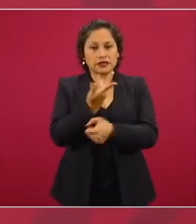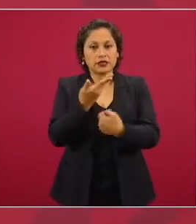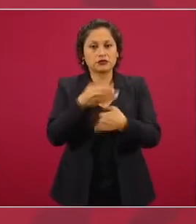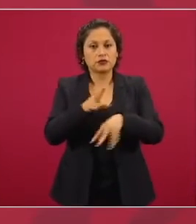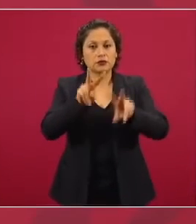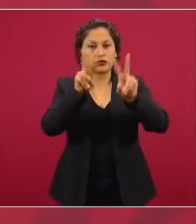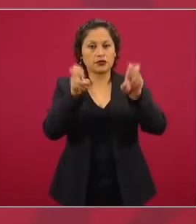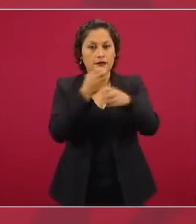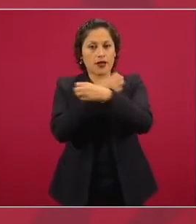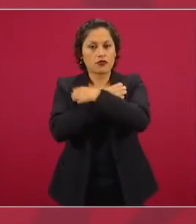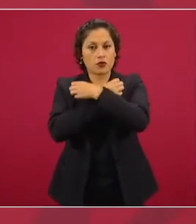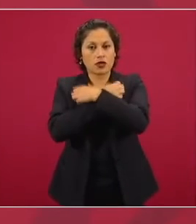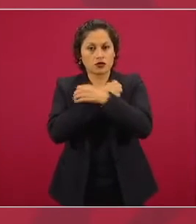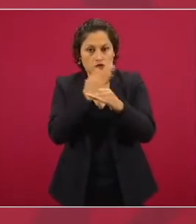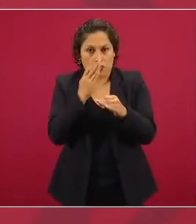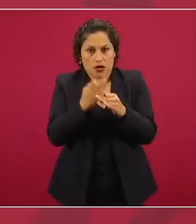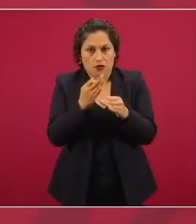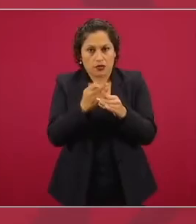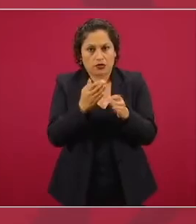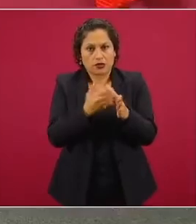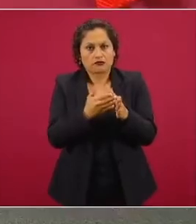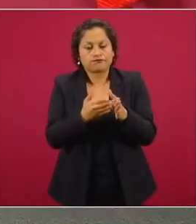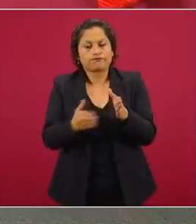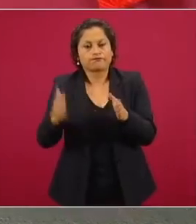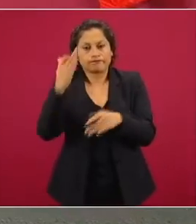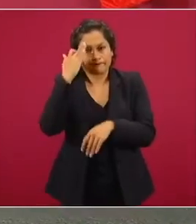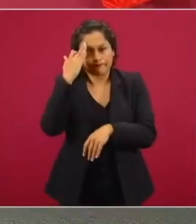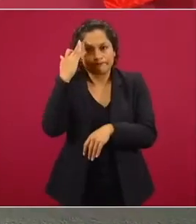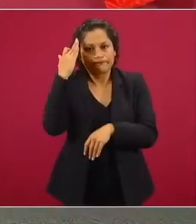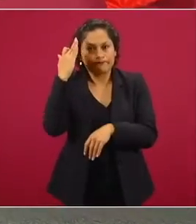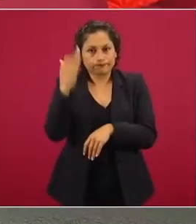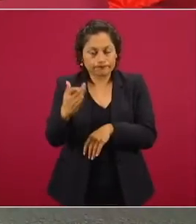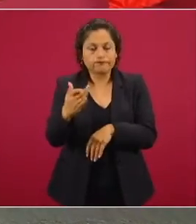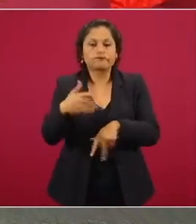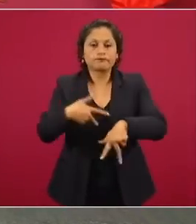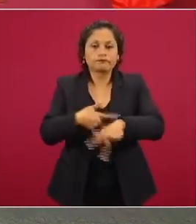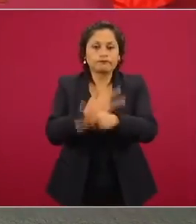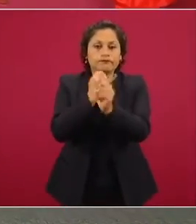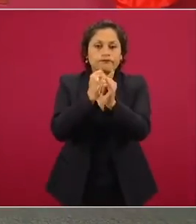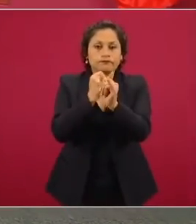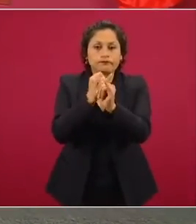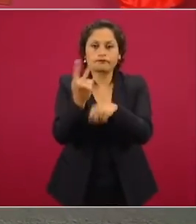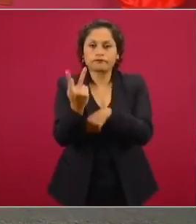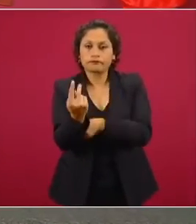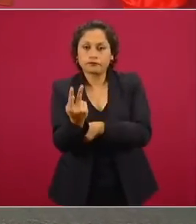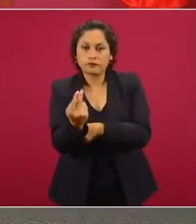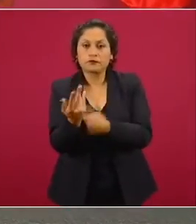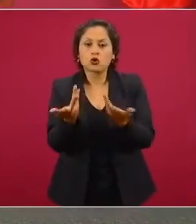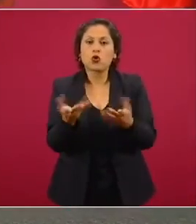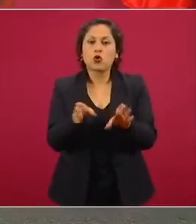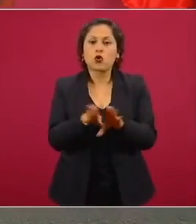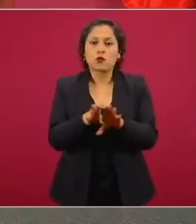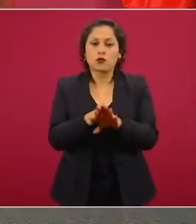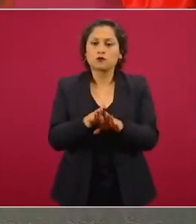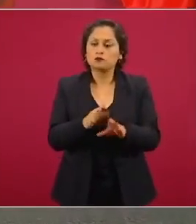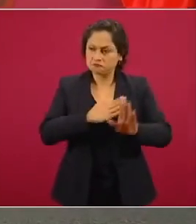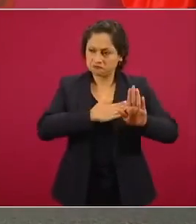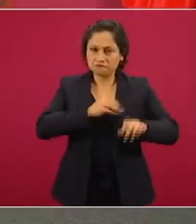educación a través de internet y de televisión. Quedamos en eso. Muy